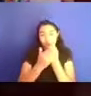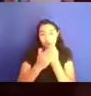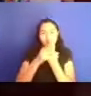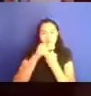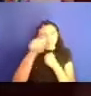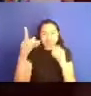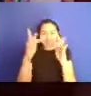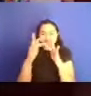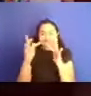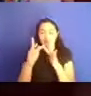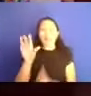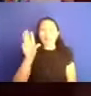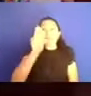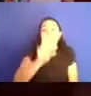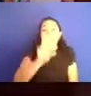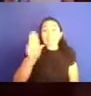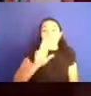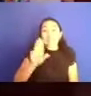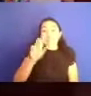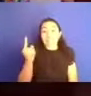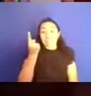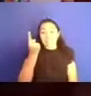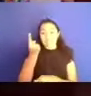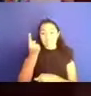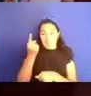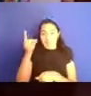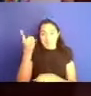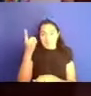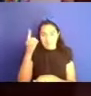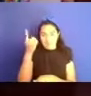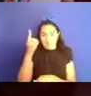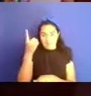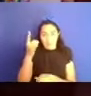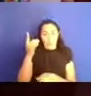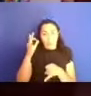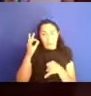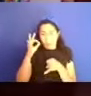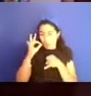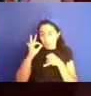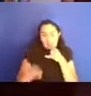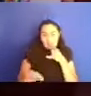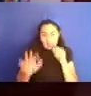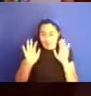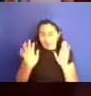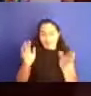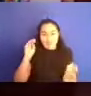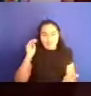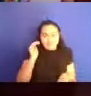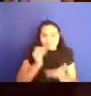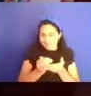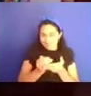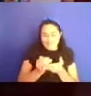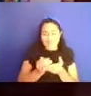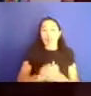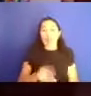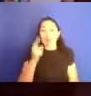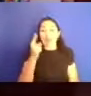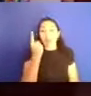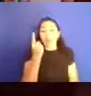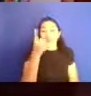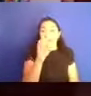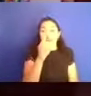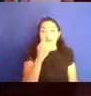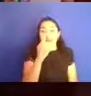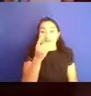miércoles primero de diciembre, la próxima y última sesión de esta, de esta, de este ciclo, eh,